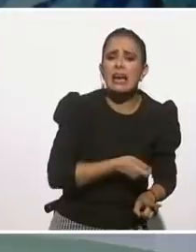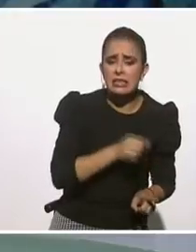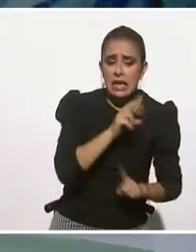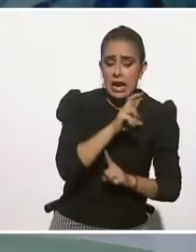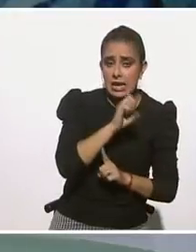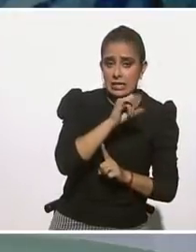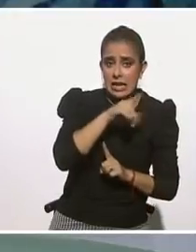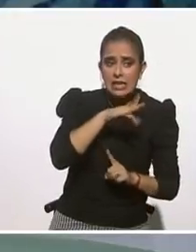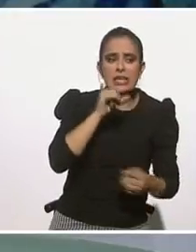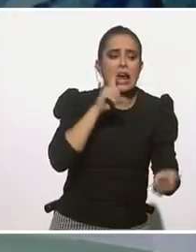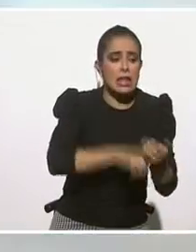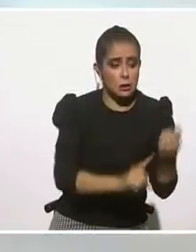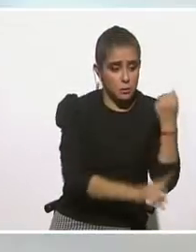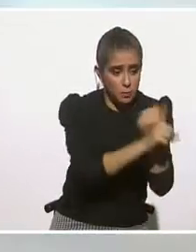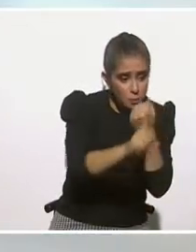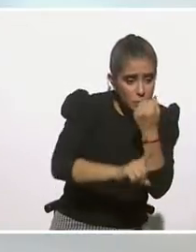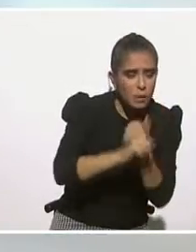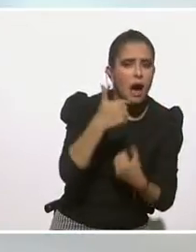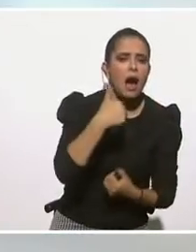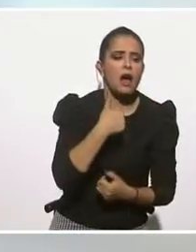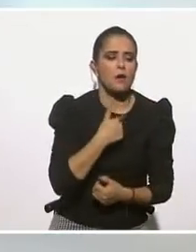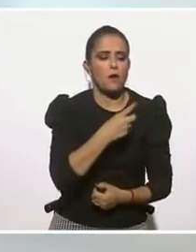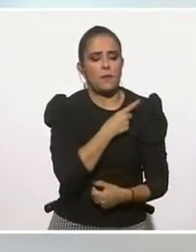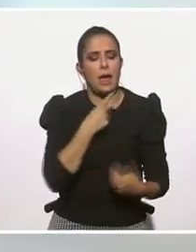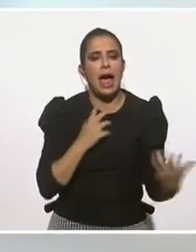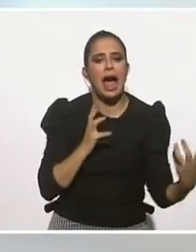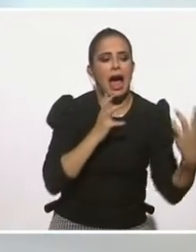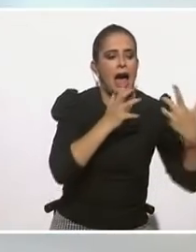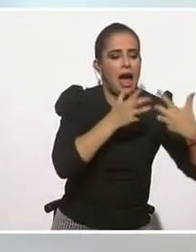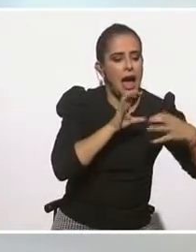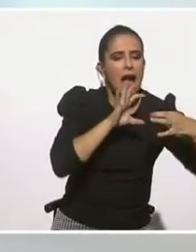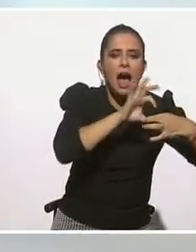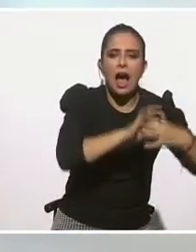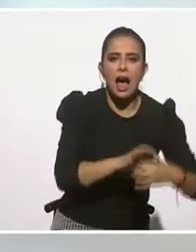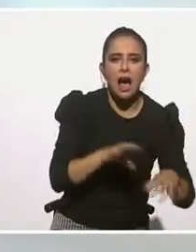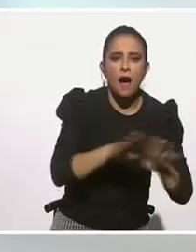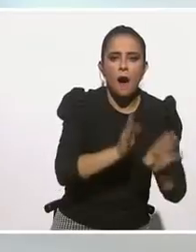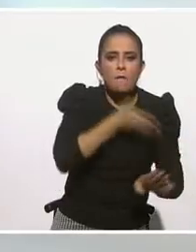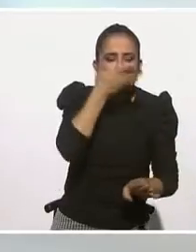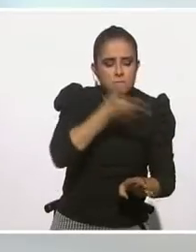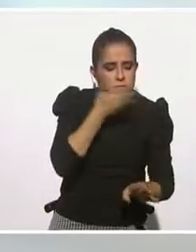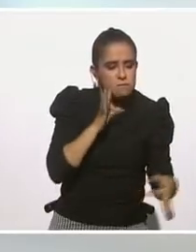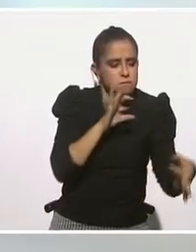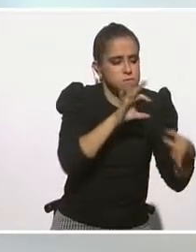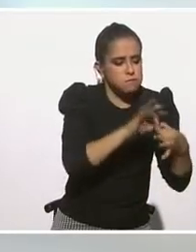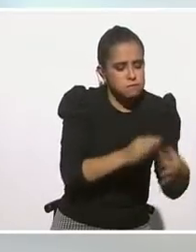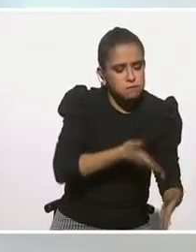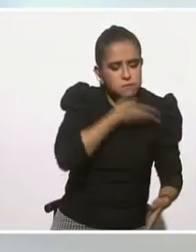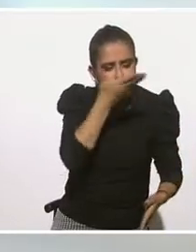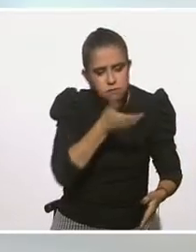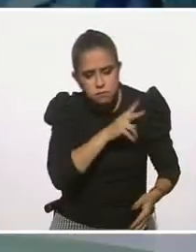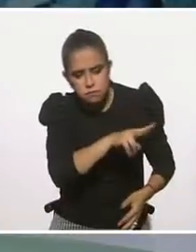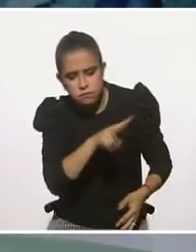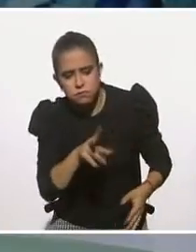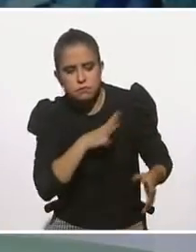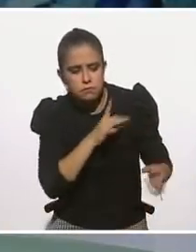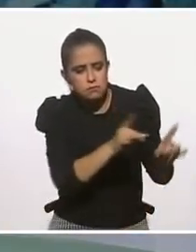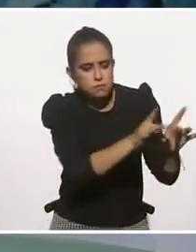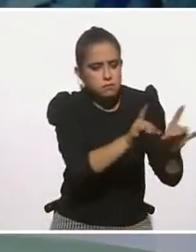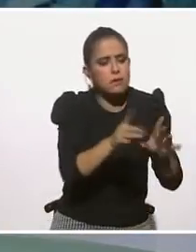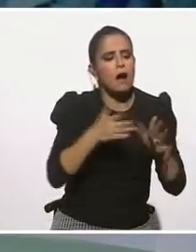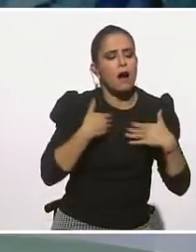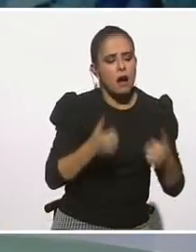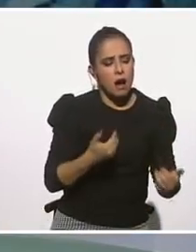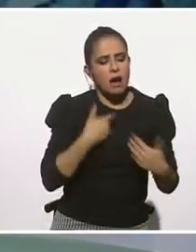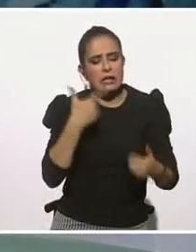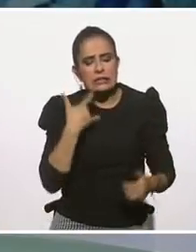un proceso de aprendizaje, como dice Fernando, una habilidad cognitiva. sea, que tú, de esta